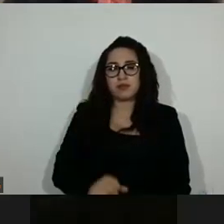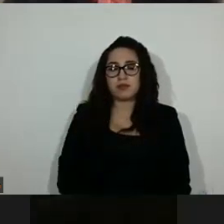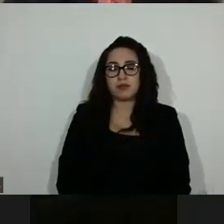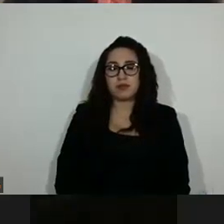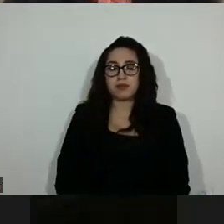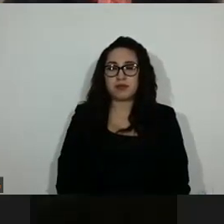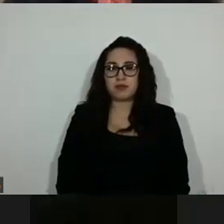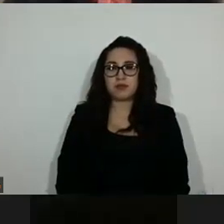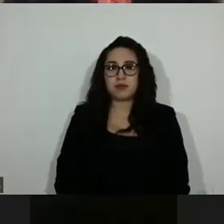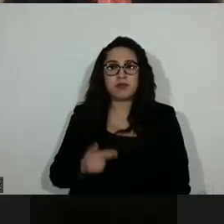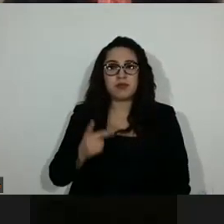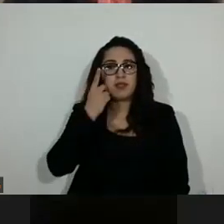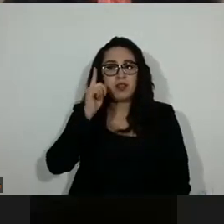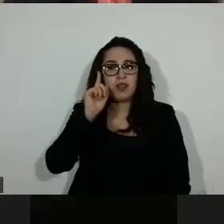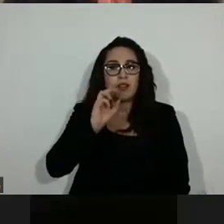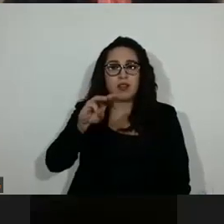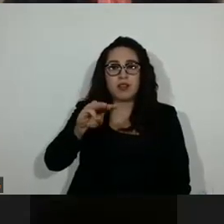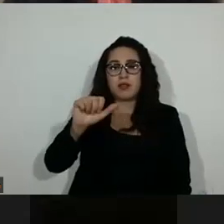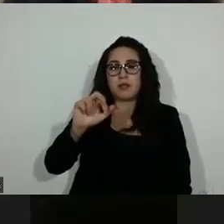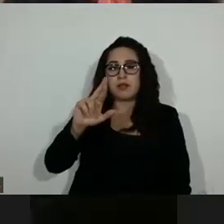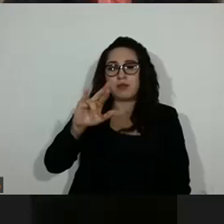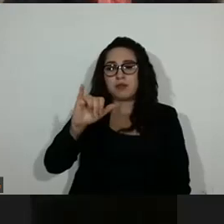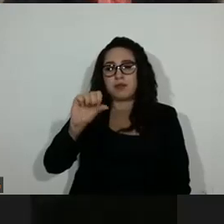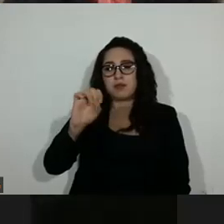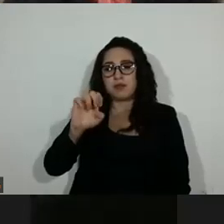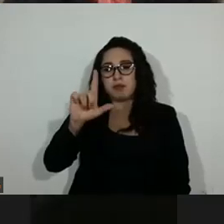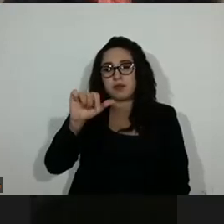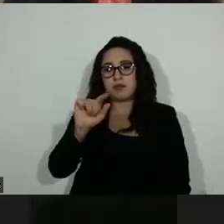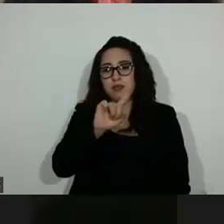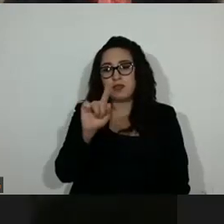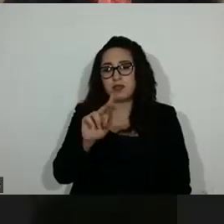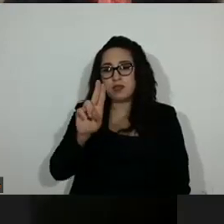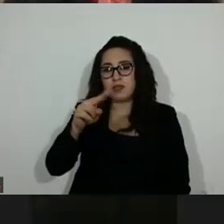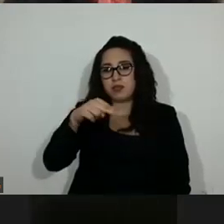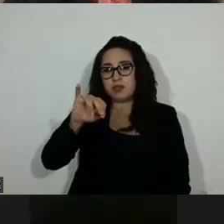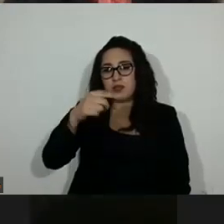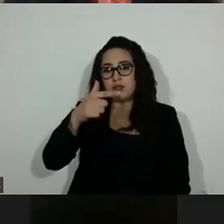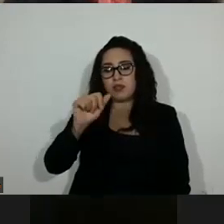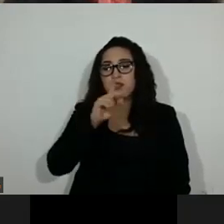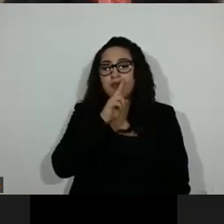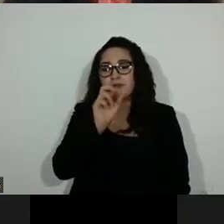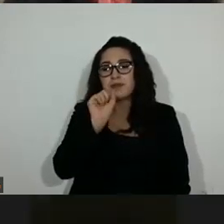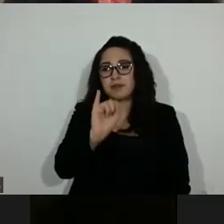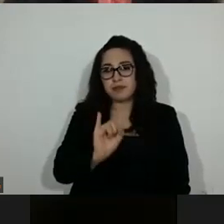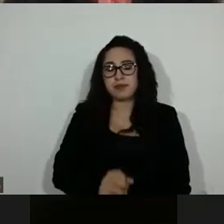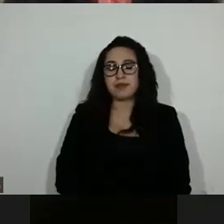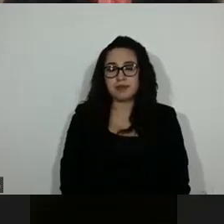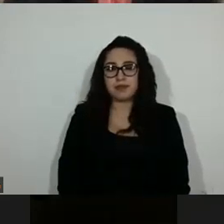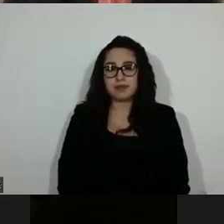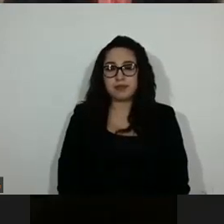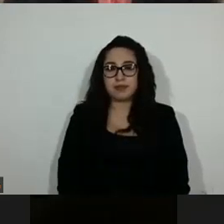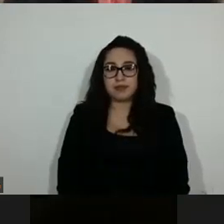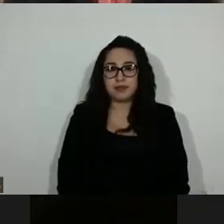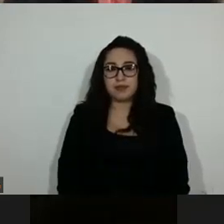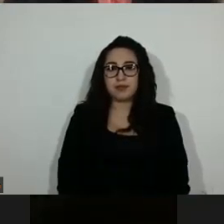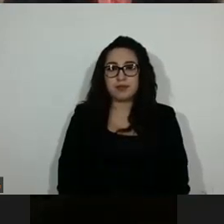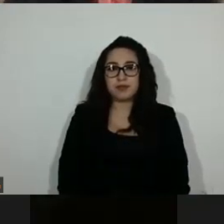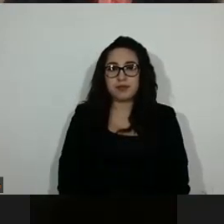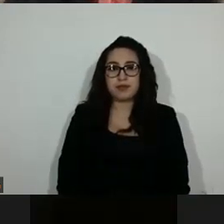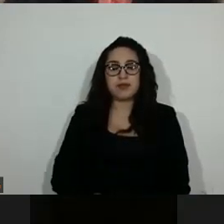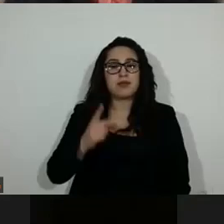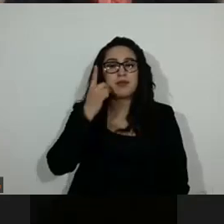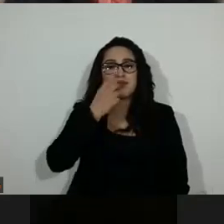Diputada Maricela Zúñiga. Maricela Zúñiga, a favor. Gracias, diputada. Diputado